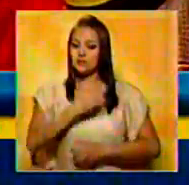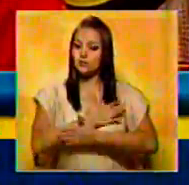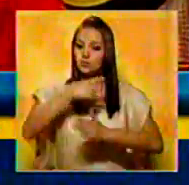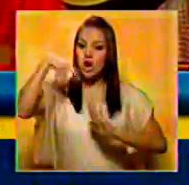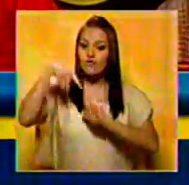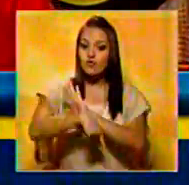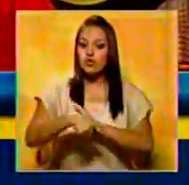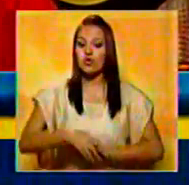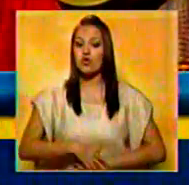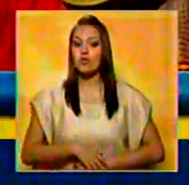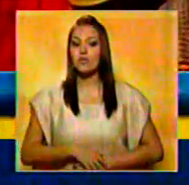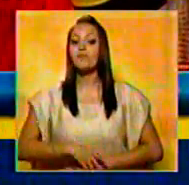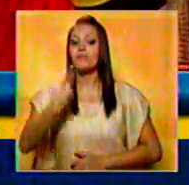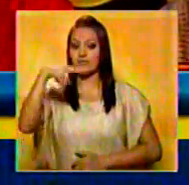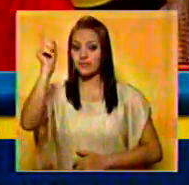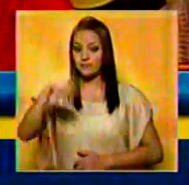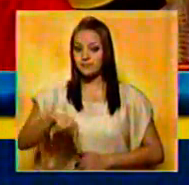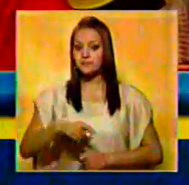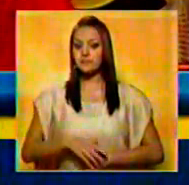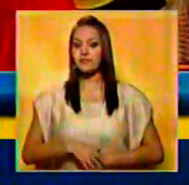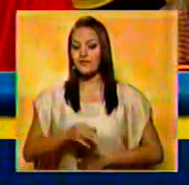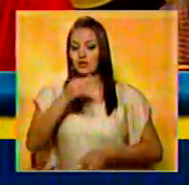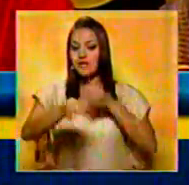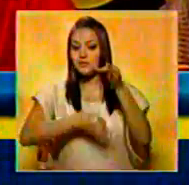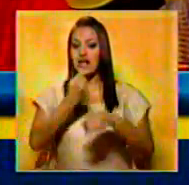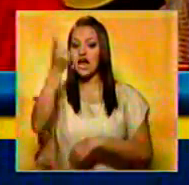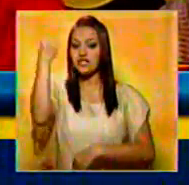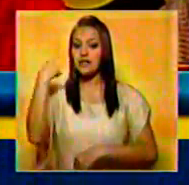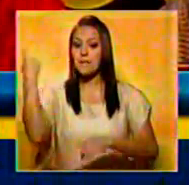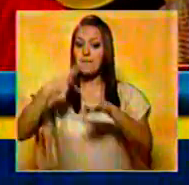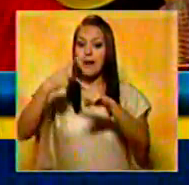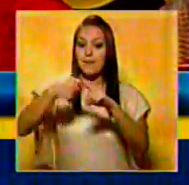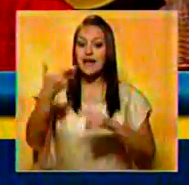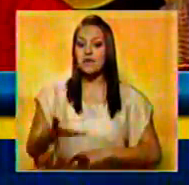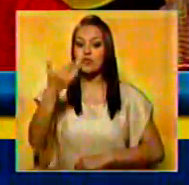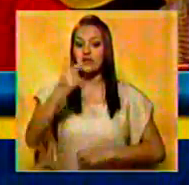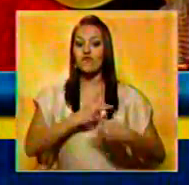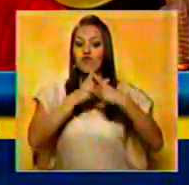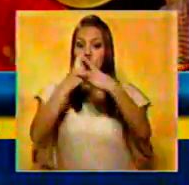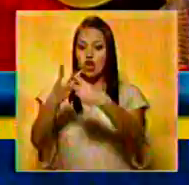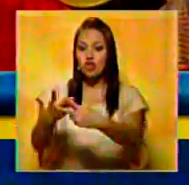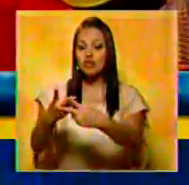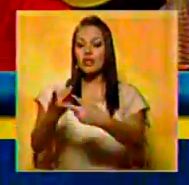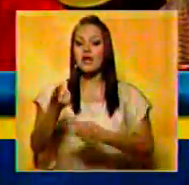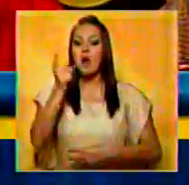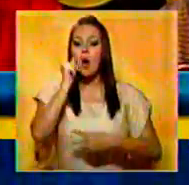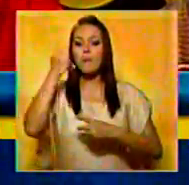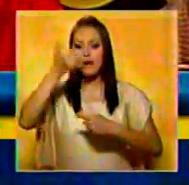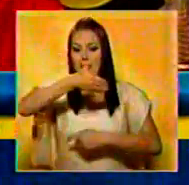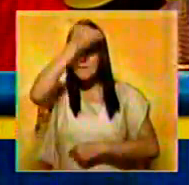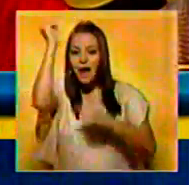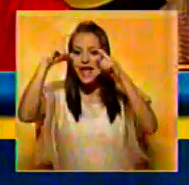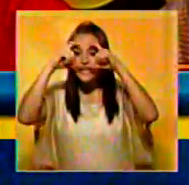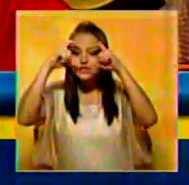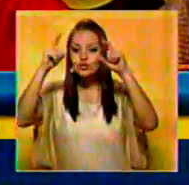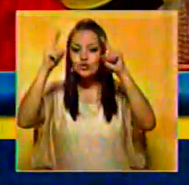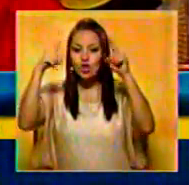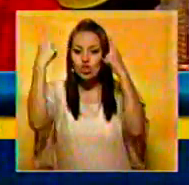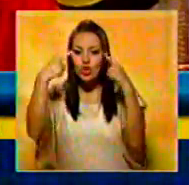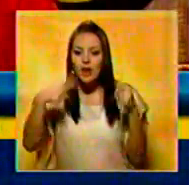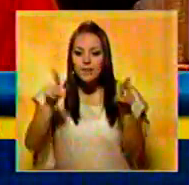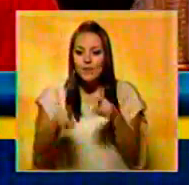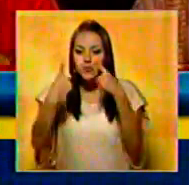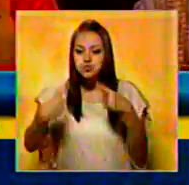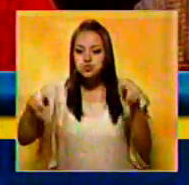Recibimos, como lo expresábamos ayer, la suma de importantes voluntades, como el maestro Abreu, Gustavo Dudamel,